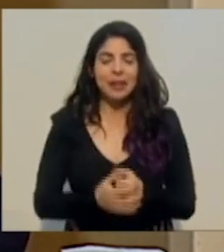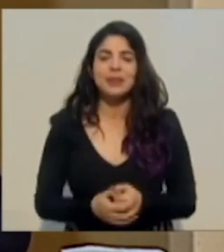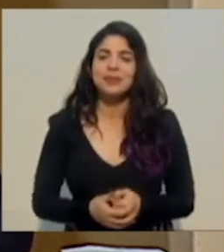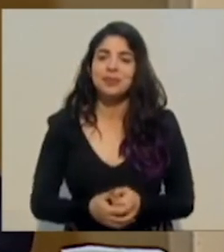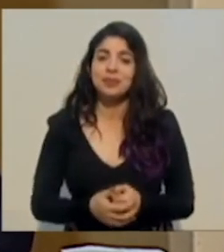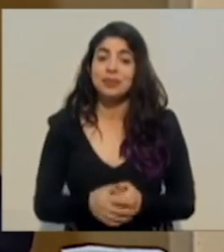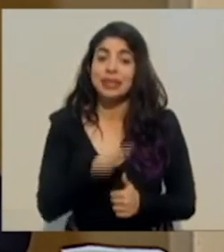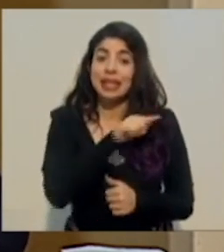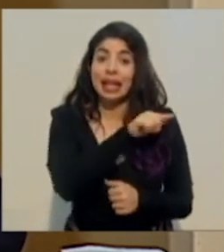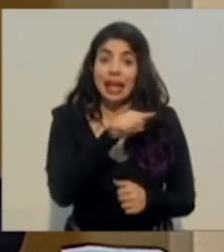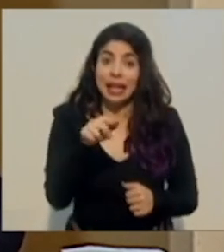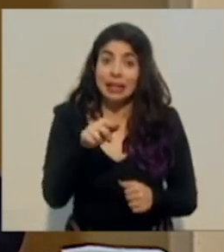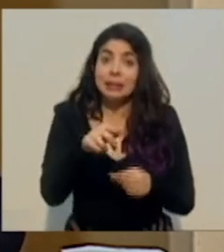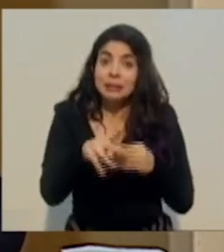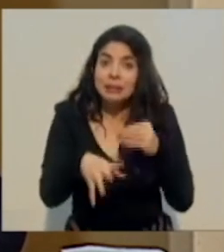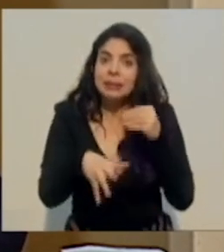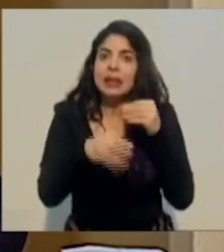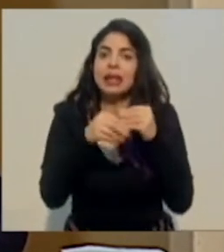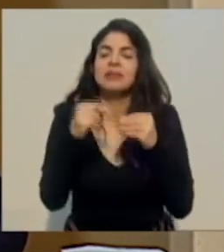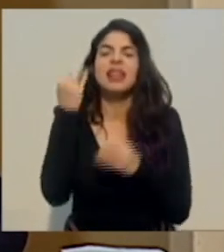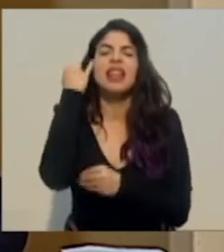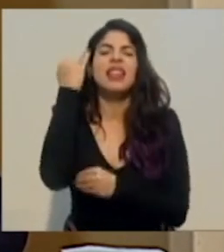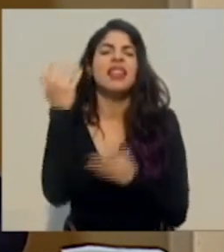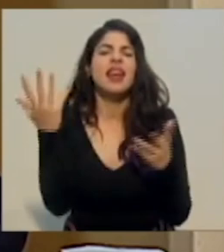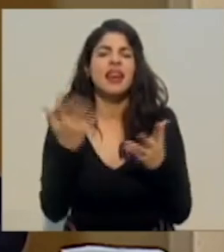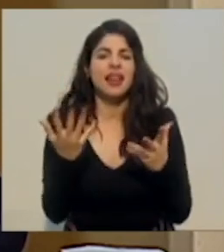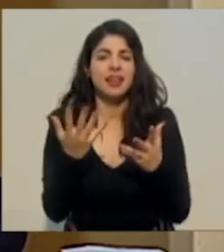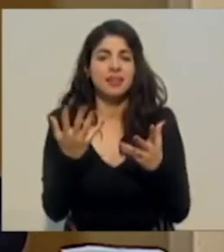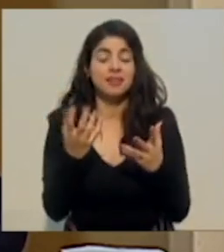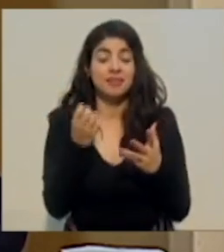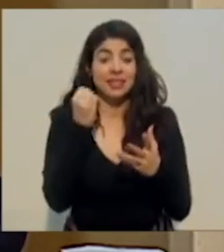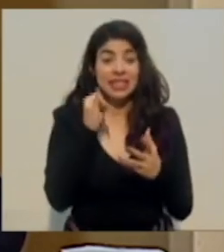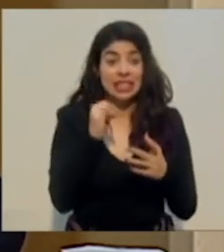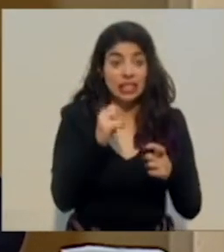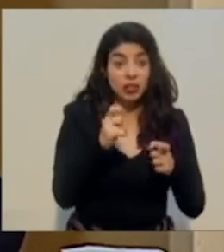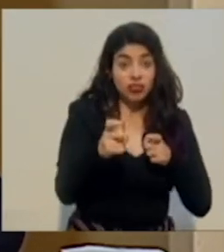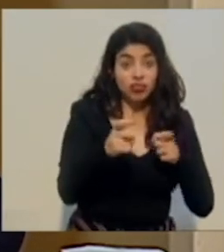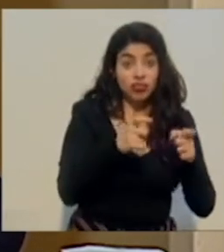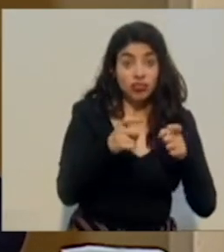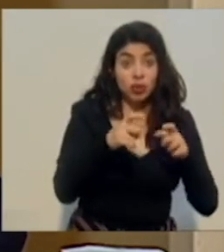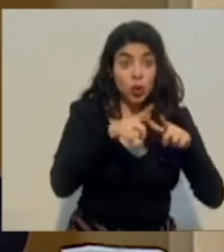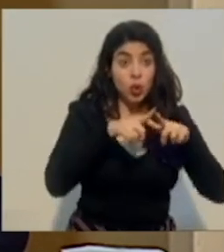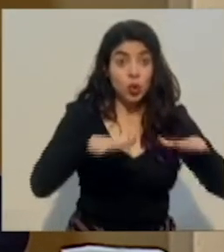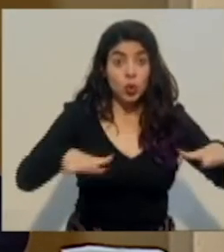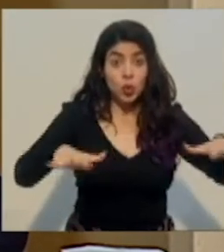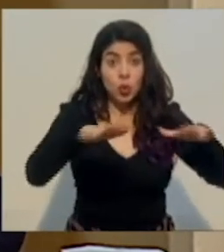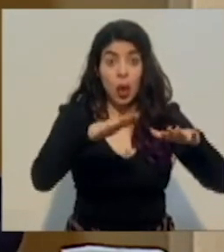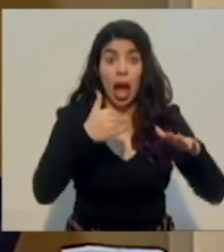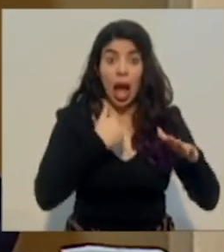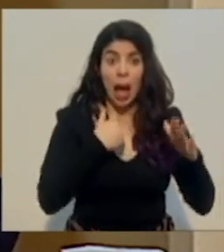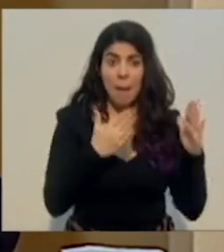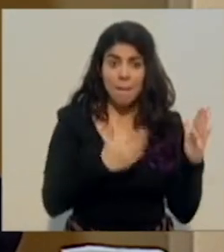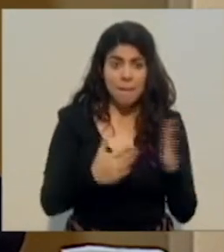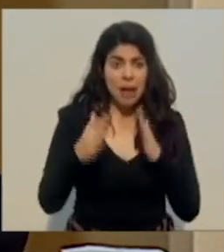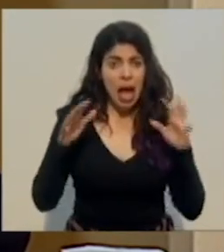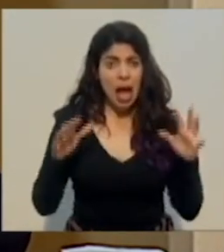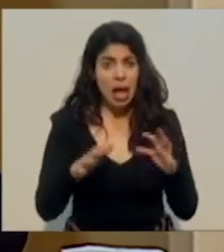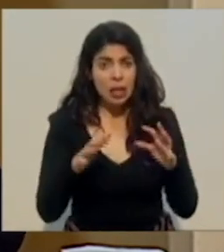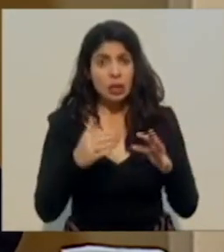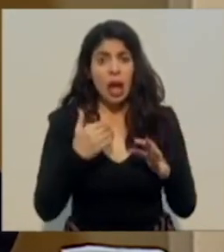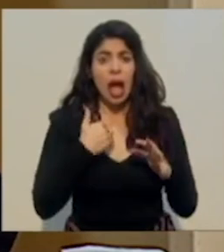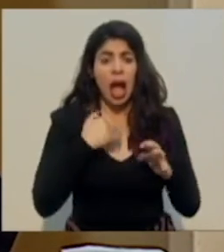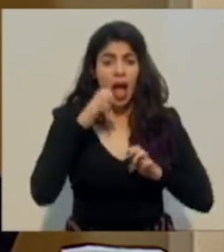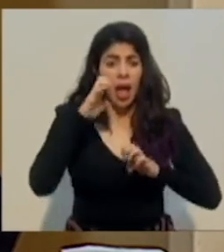es que con una gestión a nivel del territorio, con un plan de acción, con una evaluación real de los escenarios de